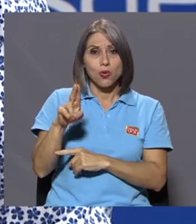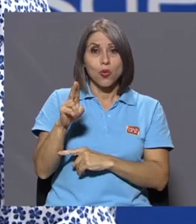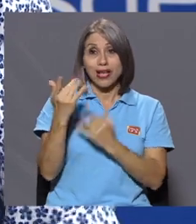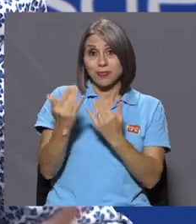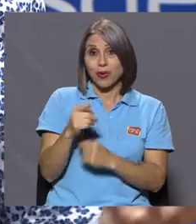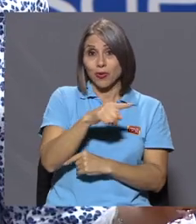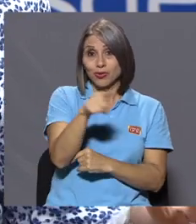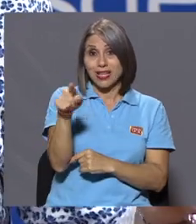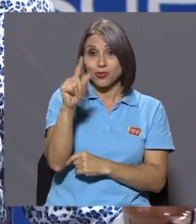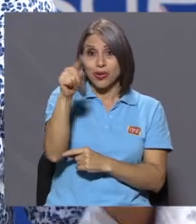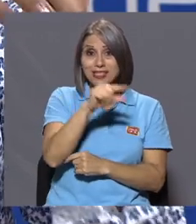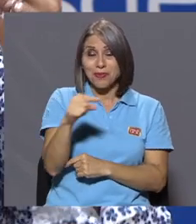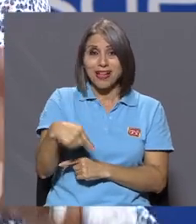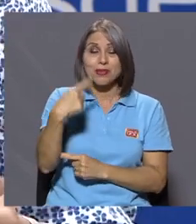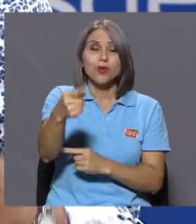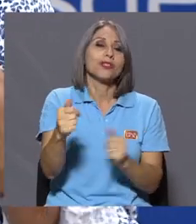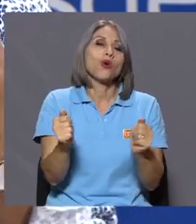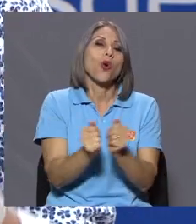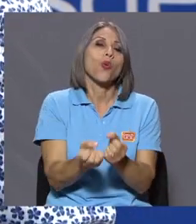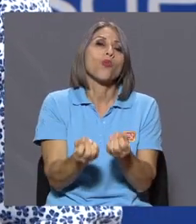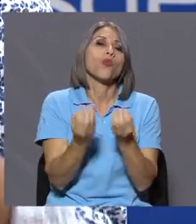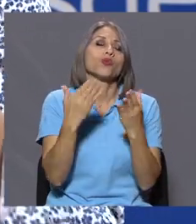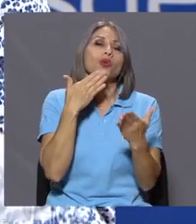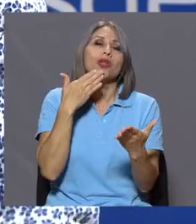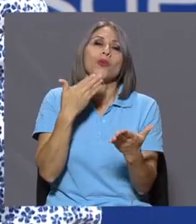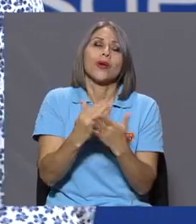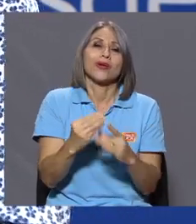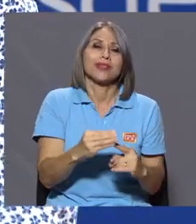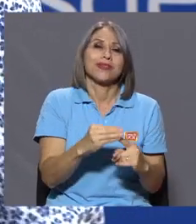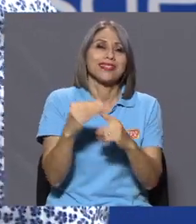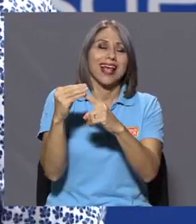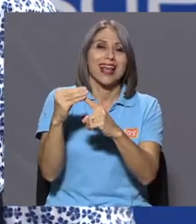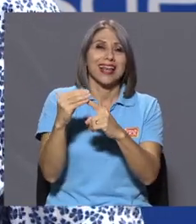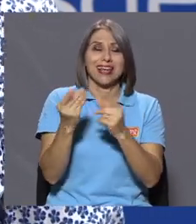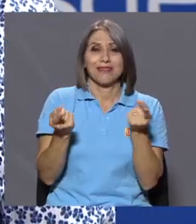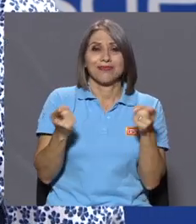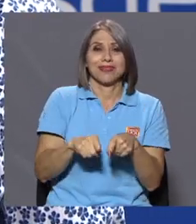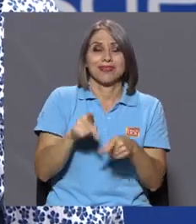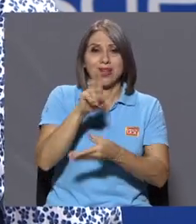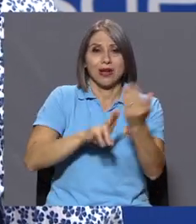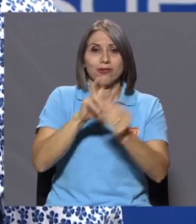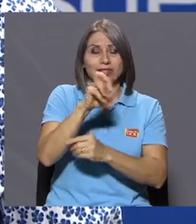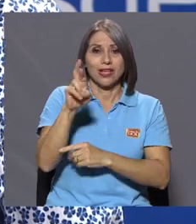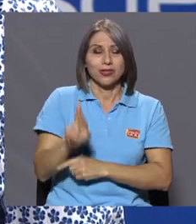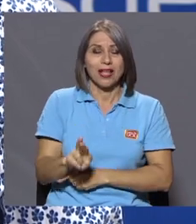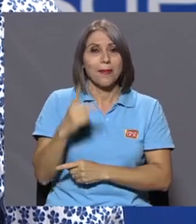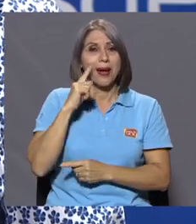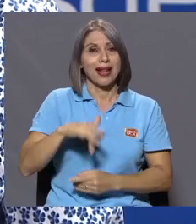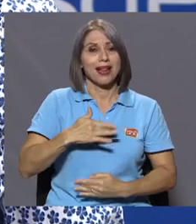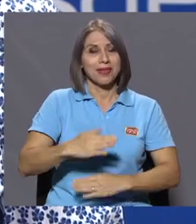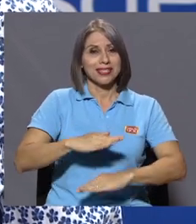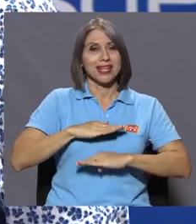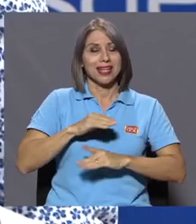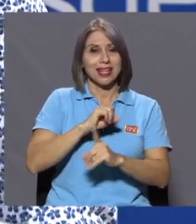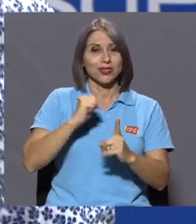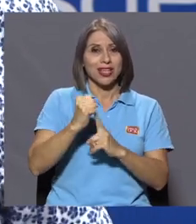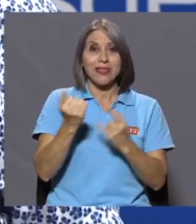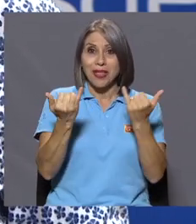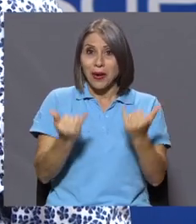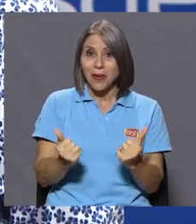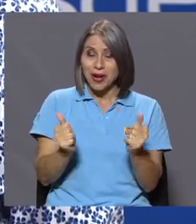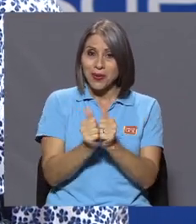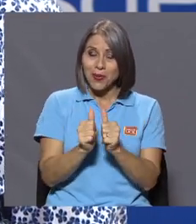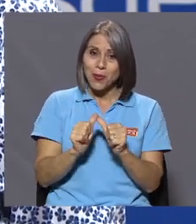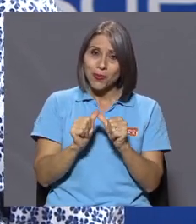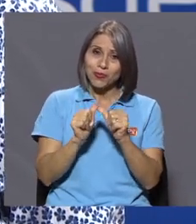vuelta de una semana y, como les digo siempre, con mucho de lo bueno, de lo especial que se genera desde la Universidad de Costa Rica para el bienestar de nuestra sociedad. Los